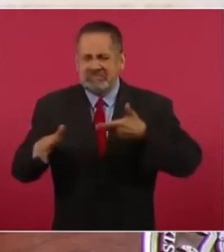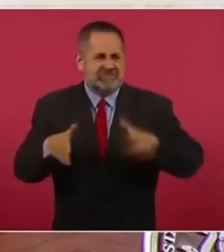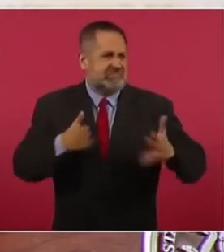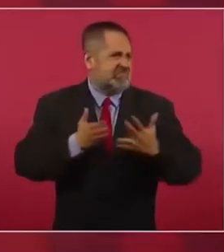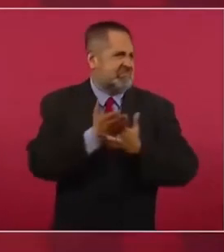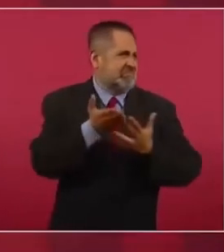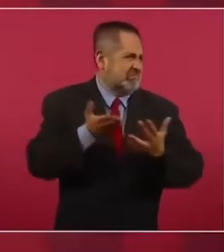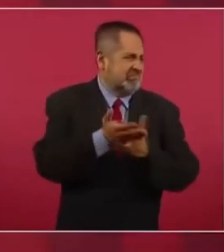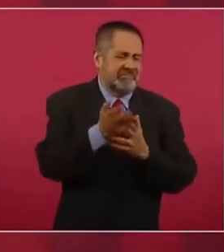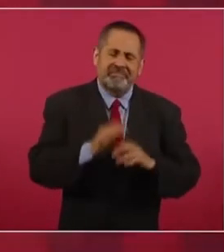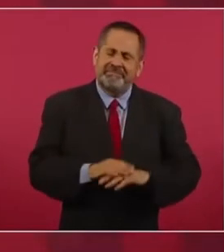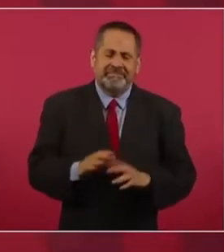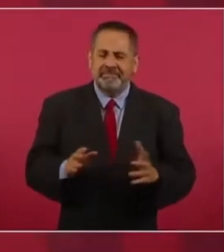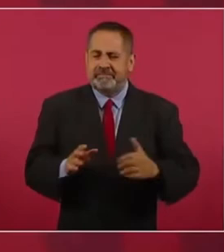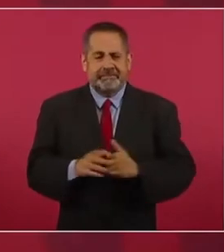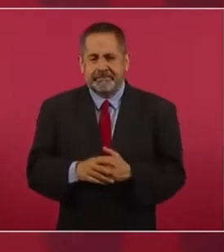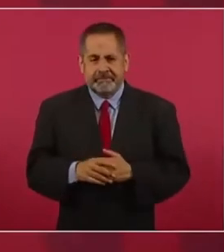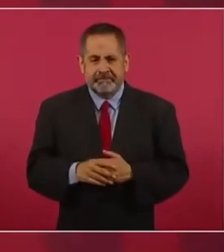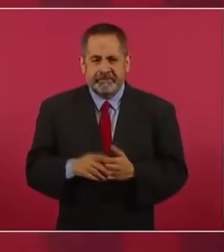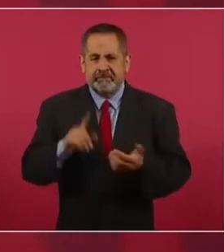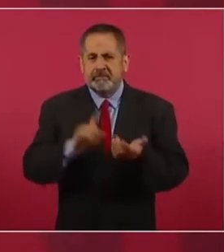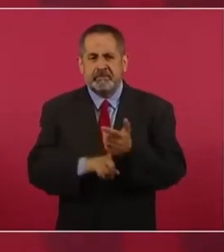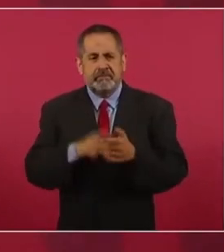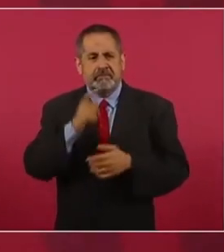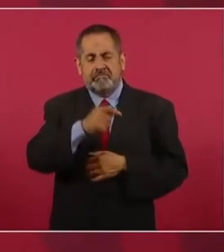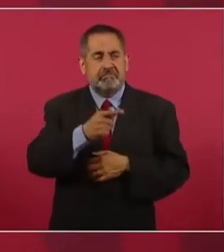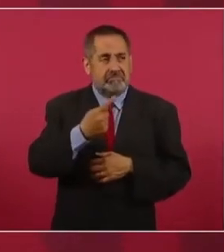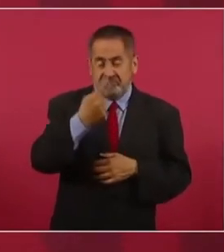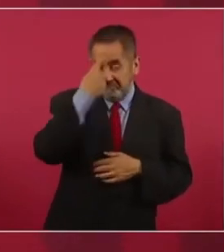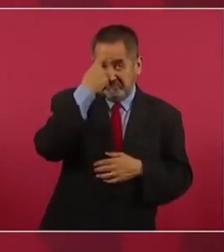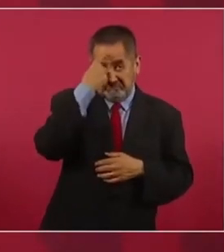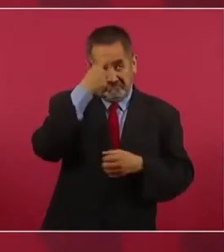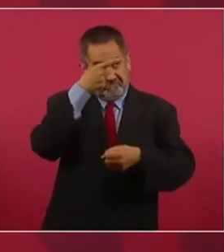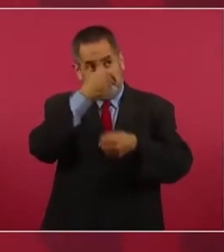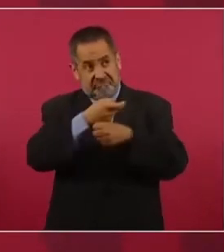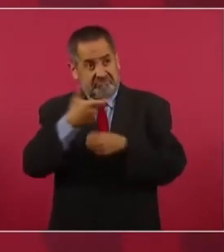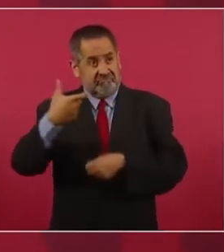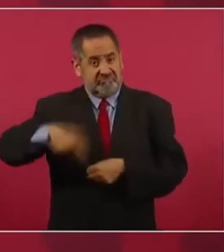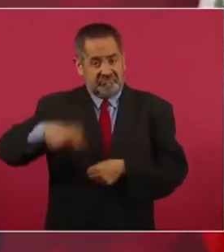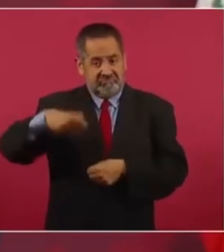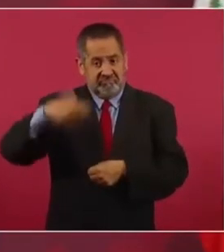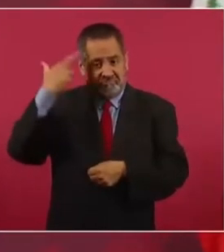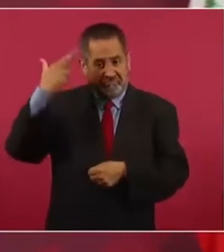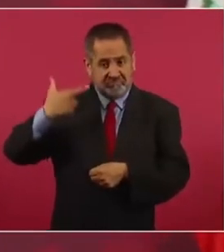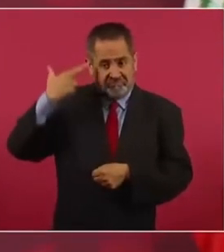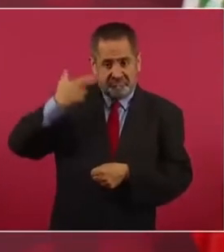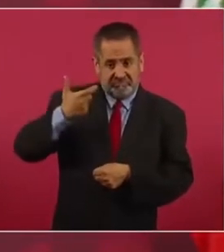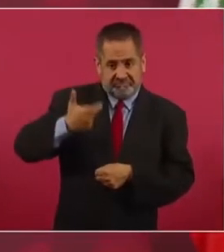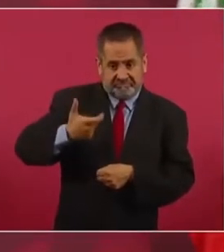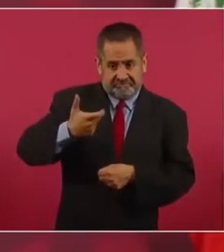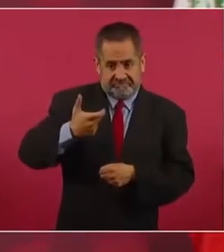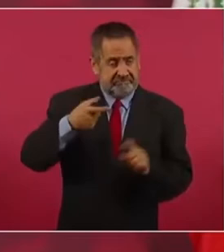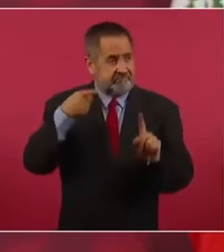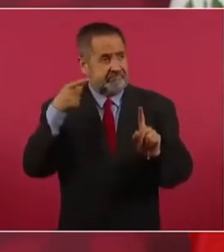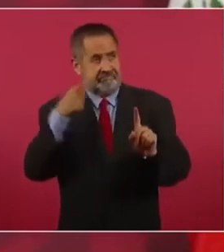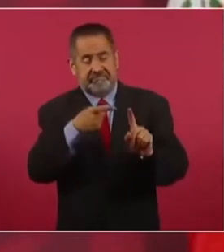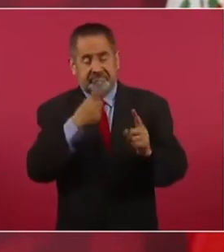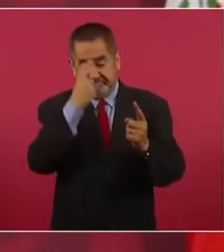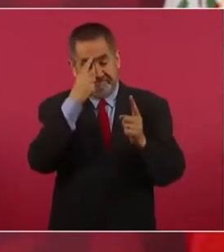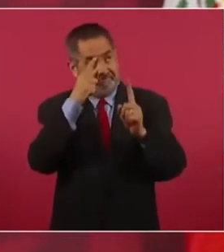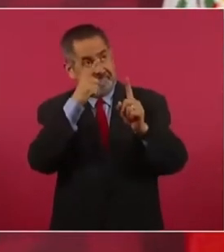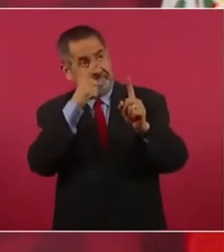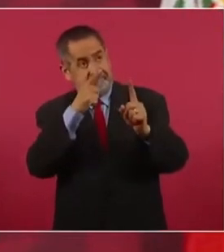ninguna índole, situar el dinero como